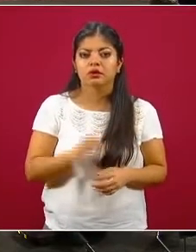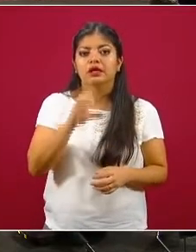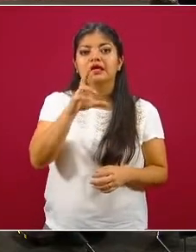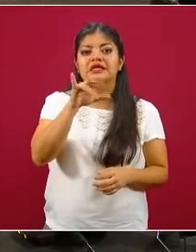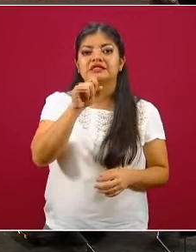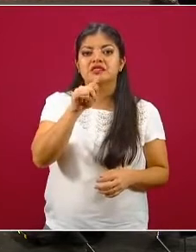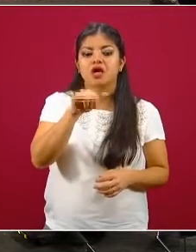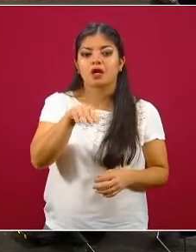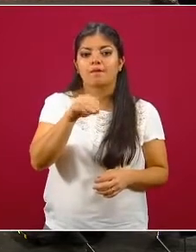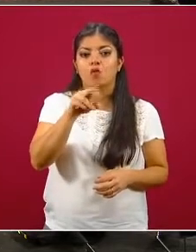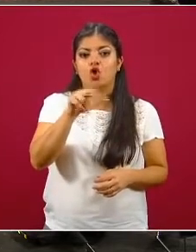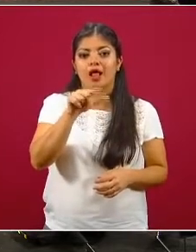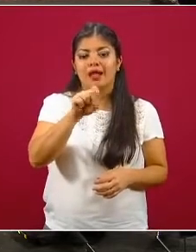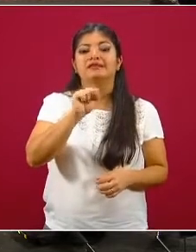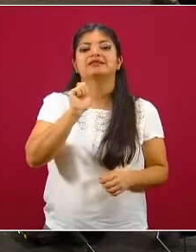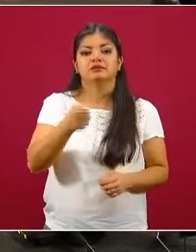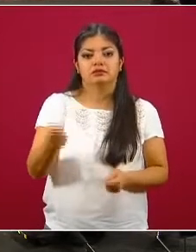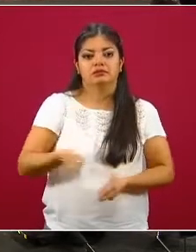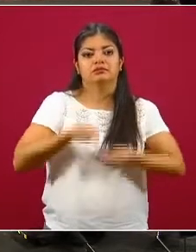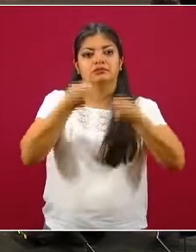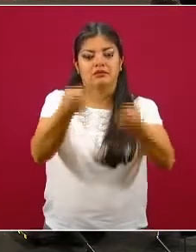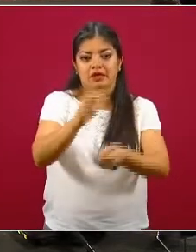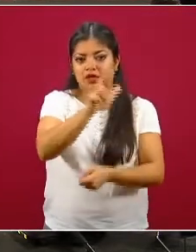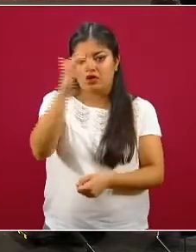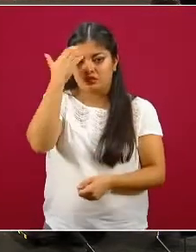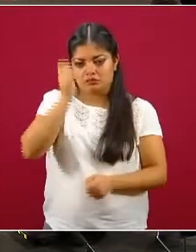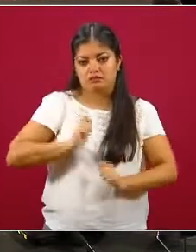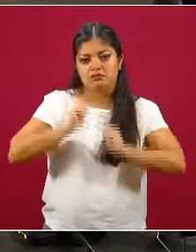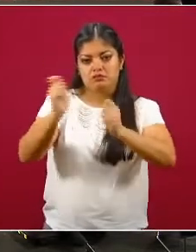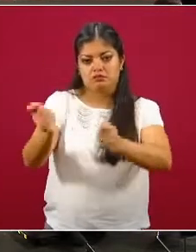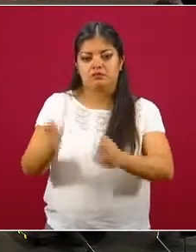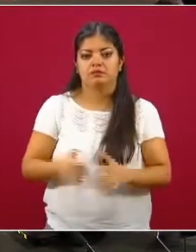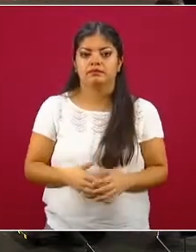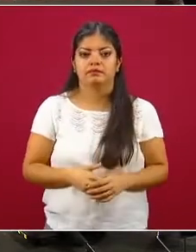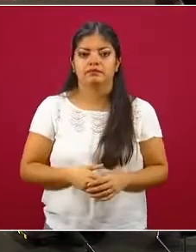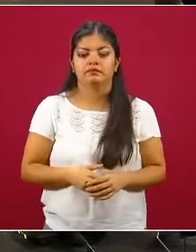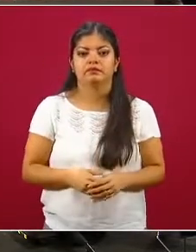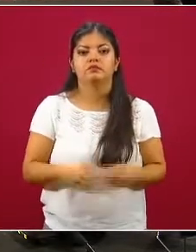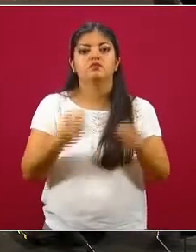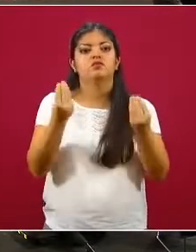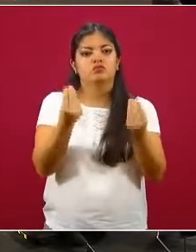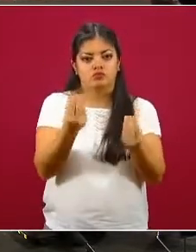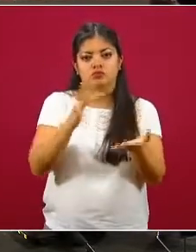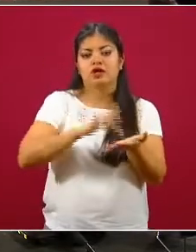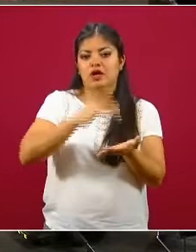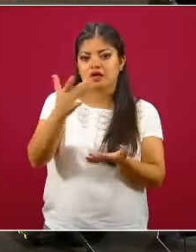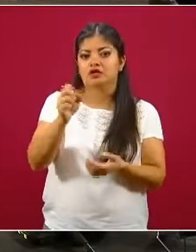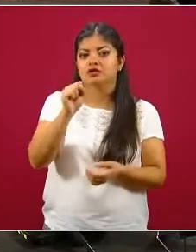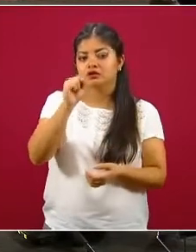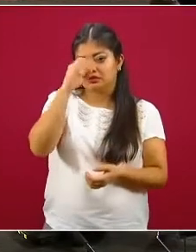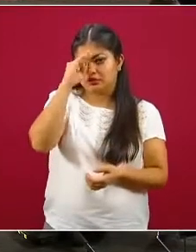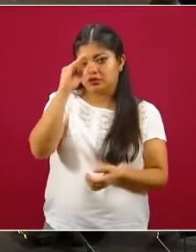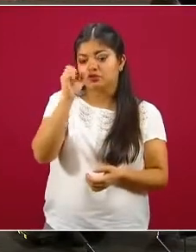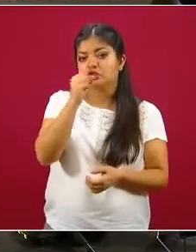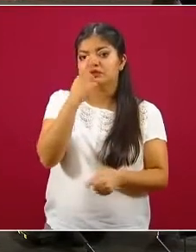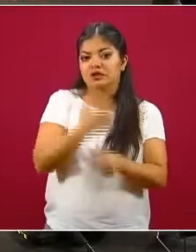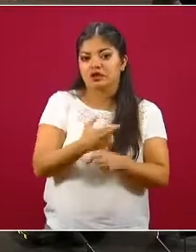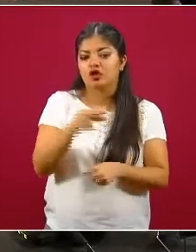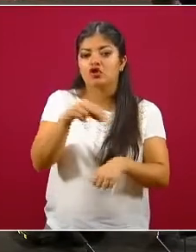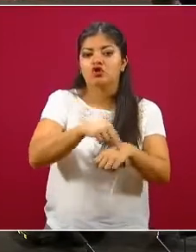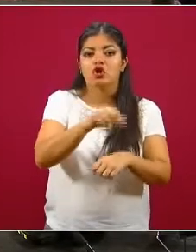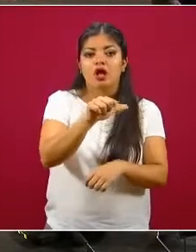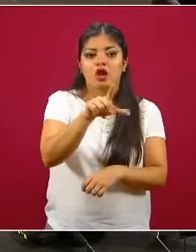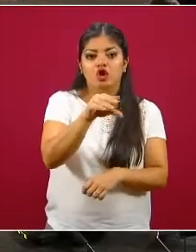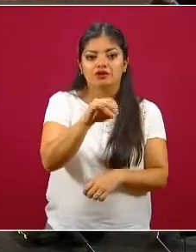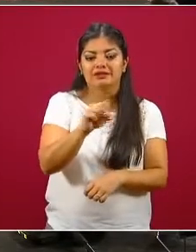Crisel Morales hará entrega del reconocimiento y le paso la palabra, por favor. Bueno, muchas gracias. Señor Subsecretario de Salud, doctor Alcocer.